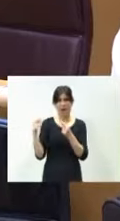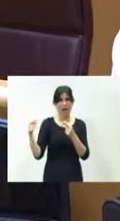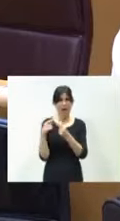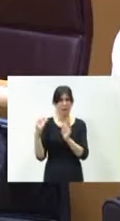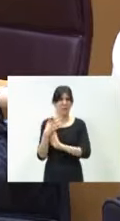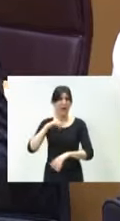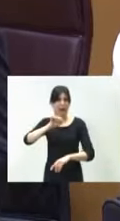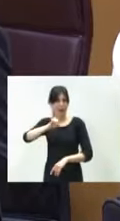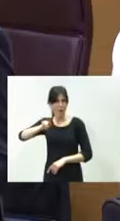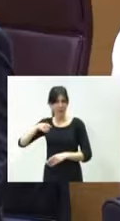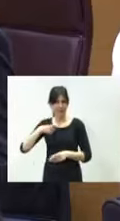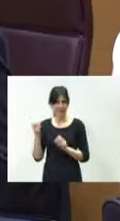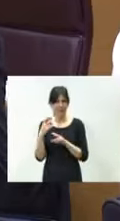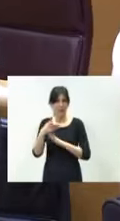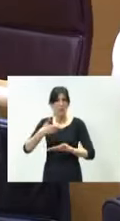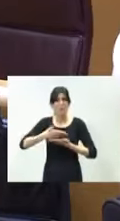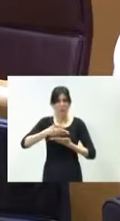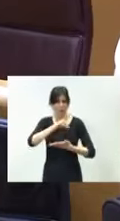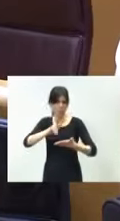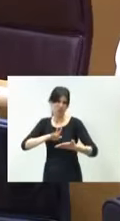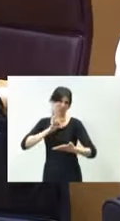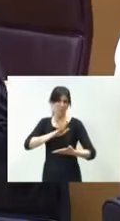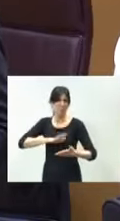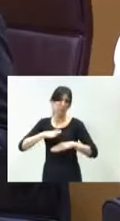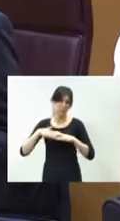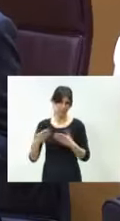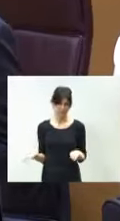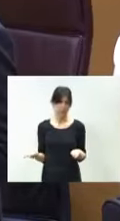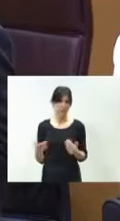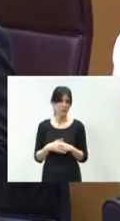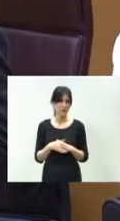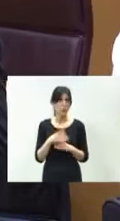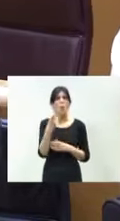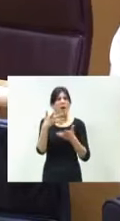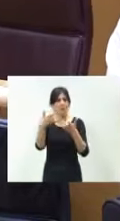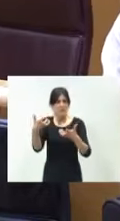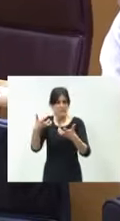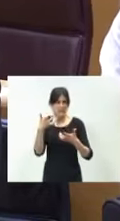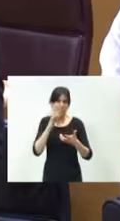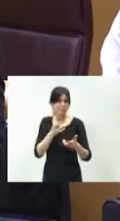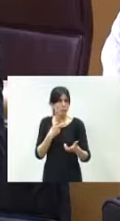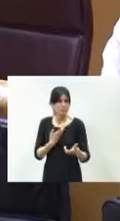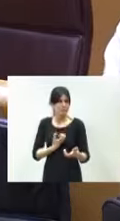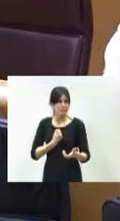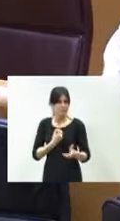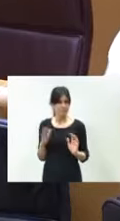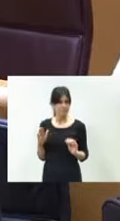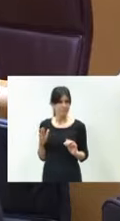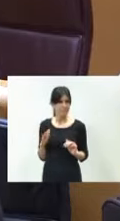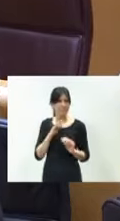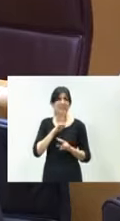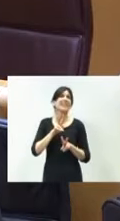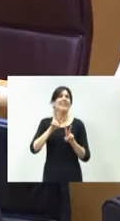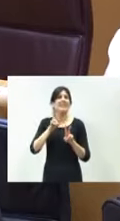Hombre, lea usted por lo menos el periódico. Y claro, ha dicho usted una frase que se me ha clavado en el corazón. Dice, no, del tren